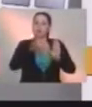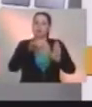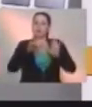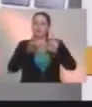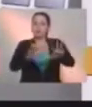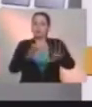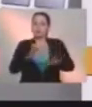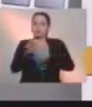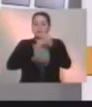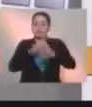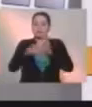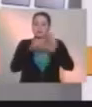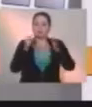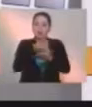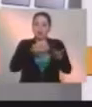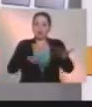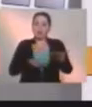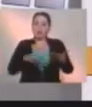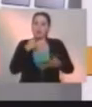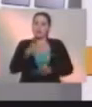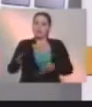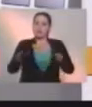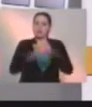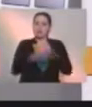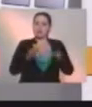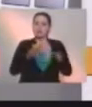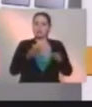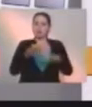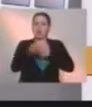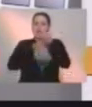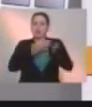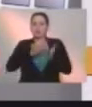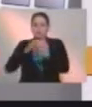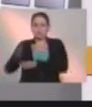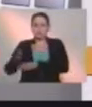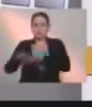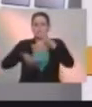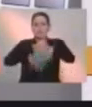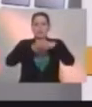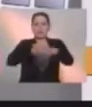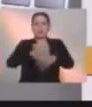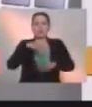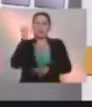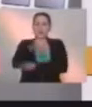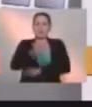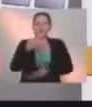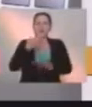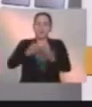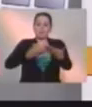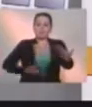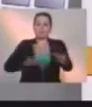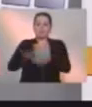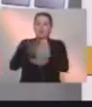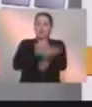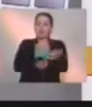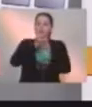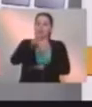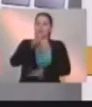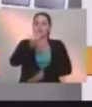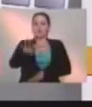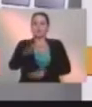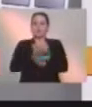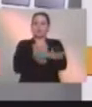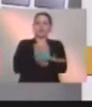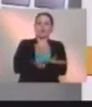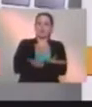de partidos políticos, que lo leo rápidamente. Los organizadores de reuniones públicas o manifestaciones deberán participarlo con 24 horas de